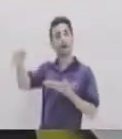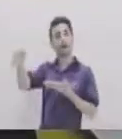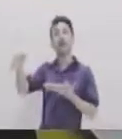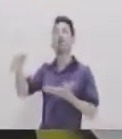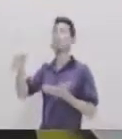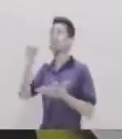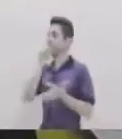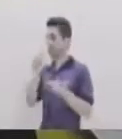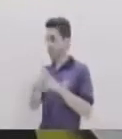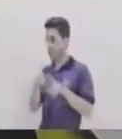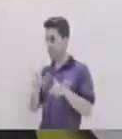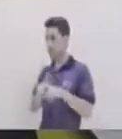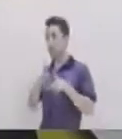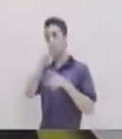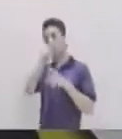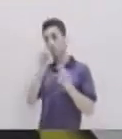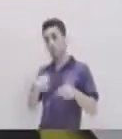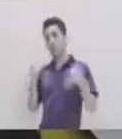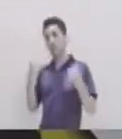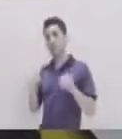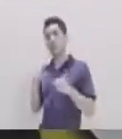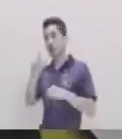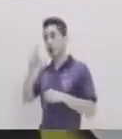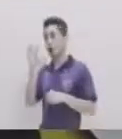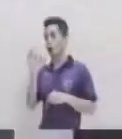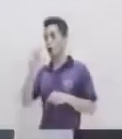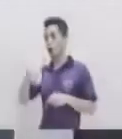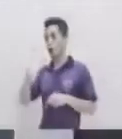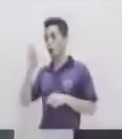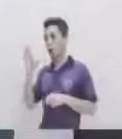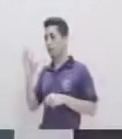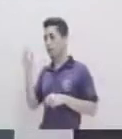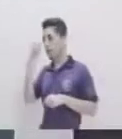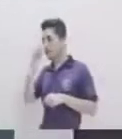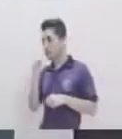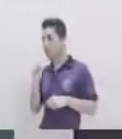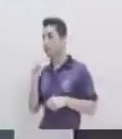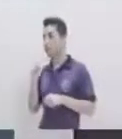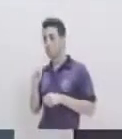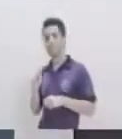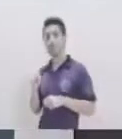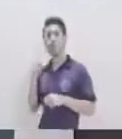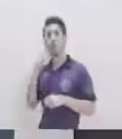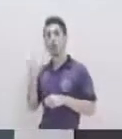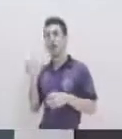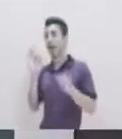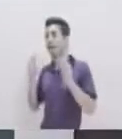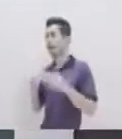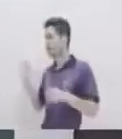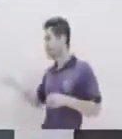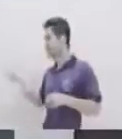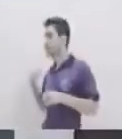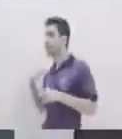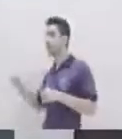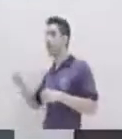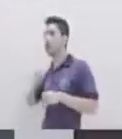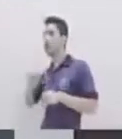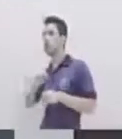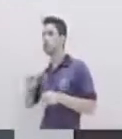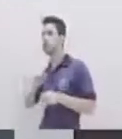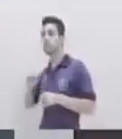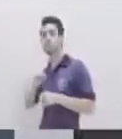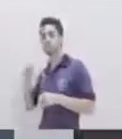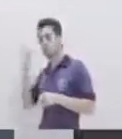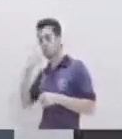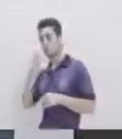tú Puedas realizar Combos Con tus productos Eso Si tú vas a tener Un socio Que te ayude A hacer una entrega A